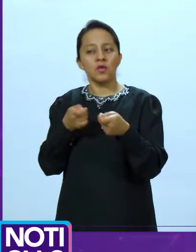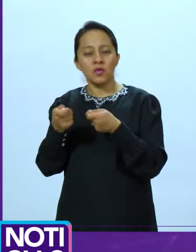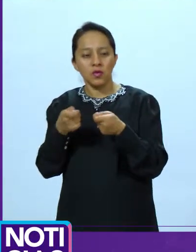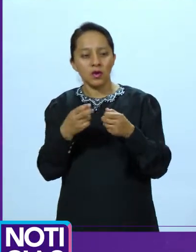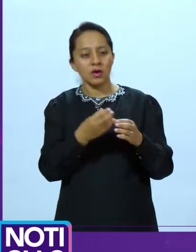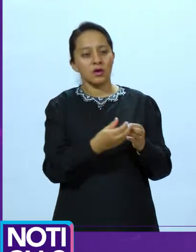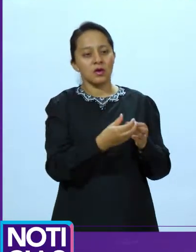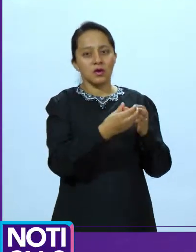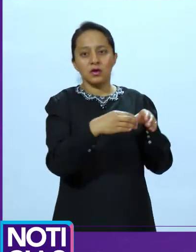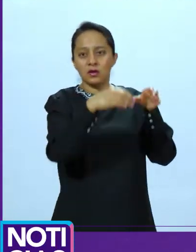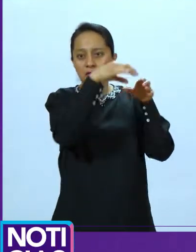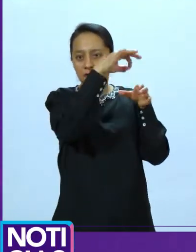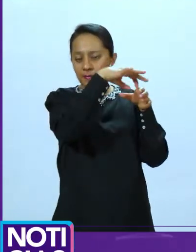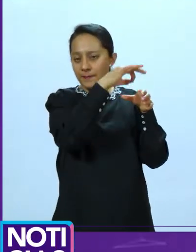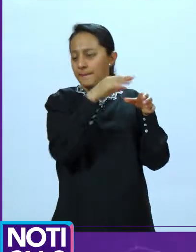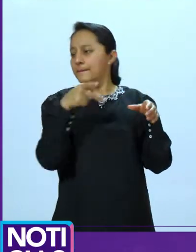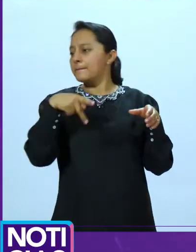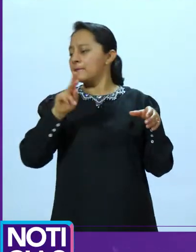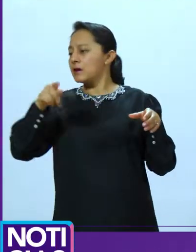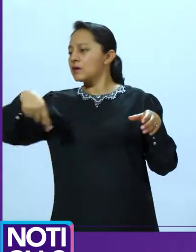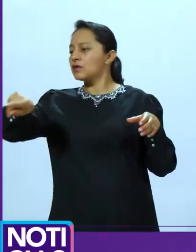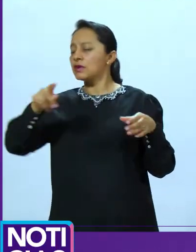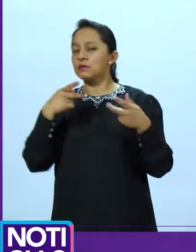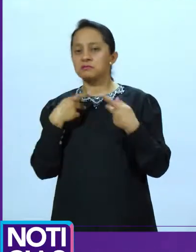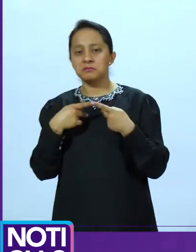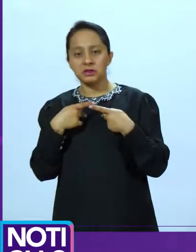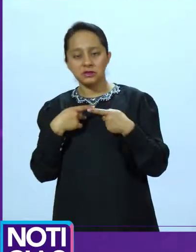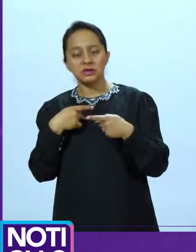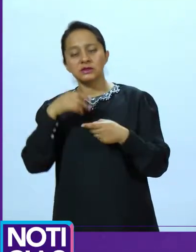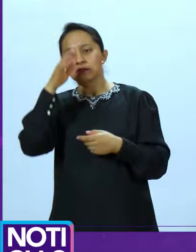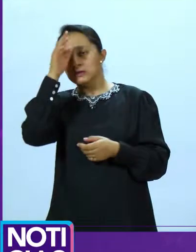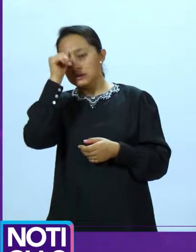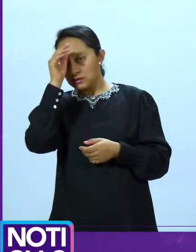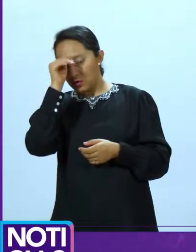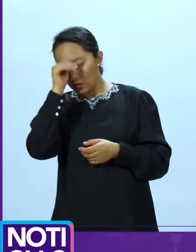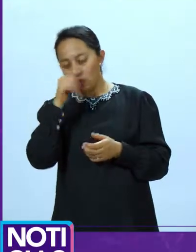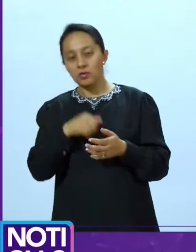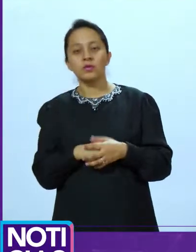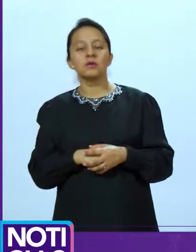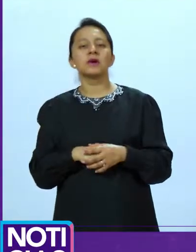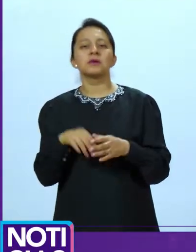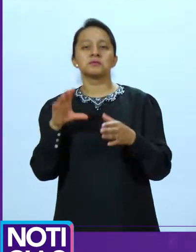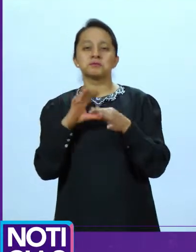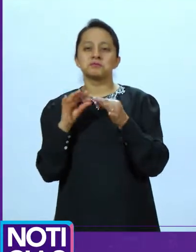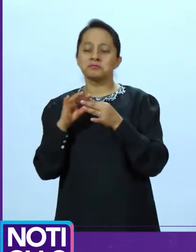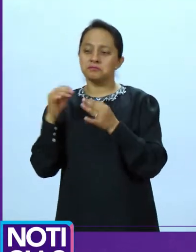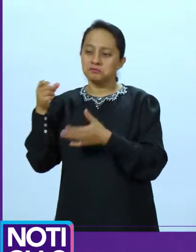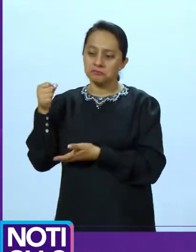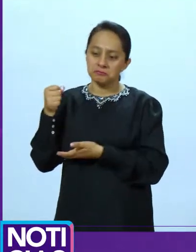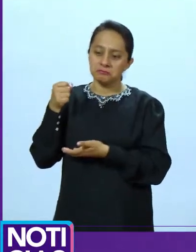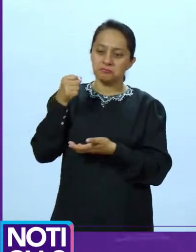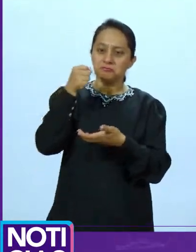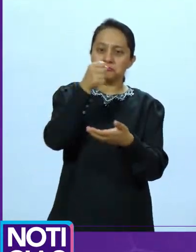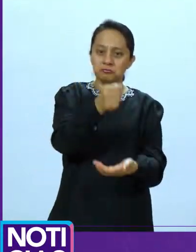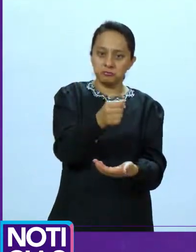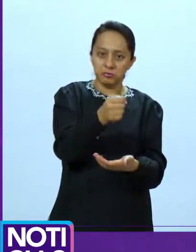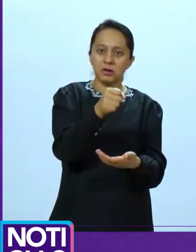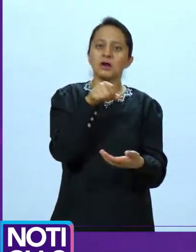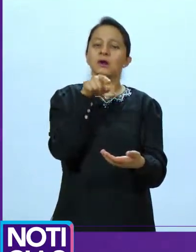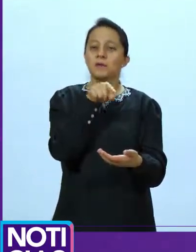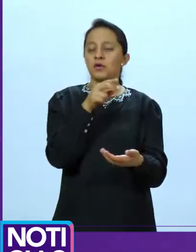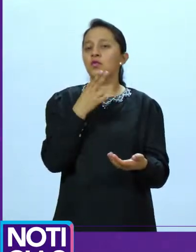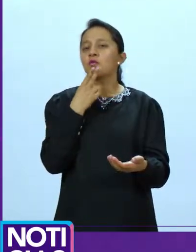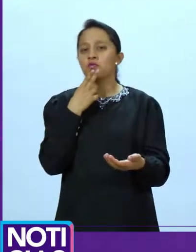siempre y cuando la ciudadanía avale la implementación. Consideró que los recursos económicos que se generen por el uso de parquímetros